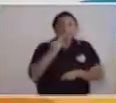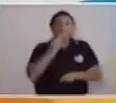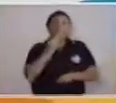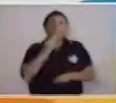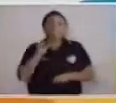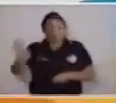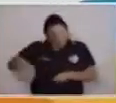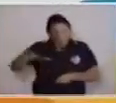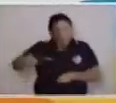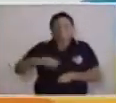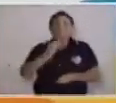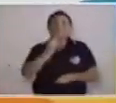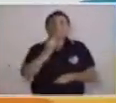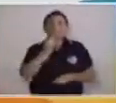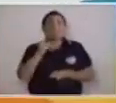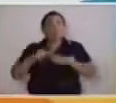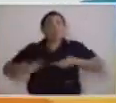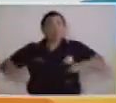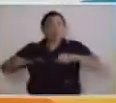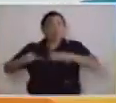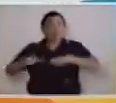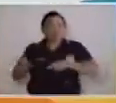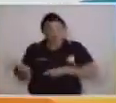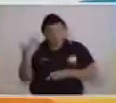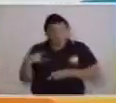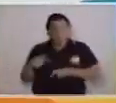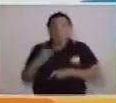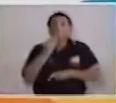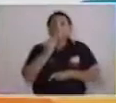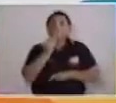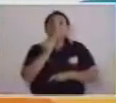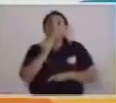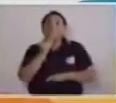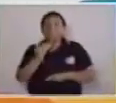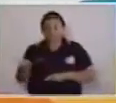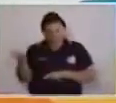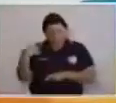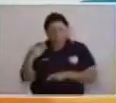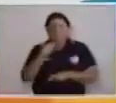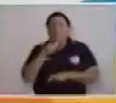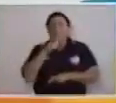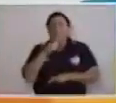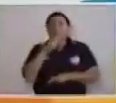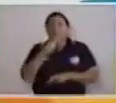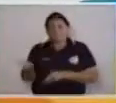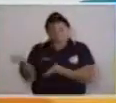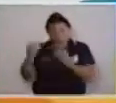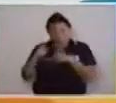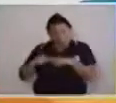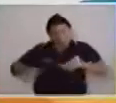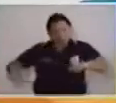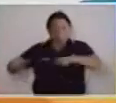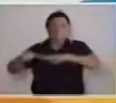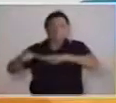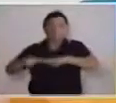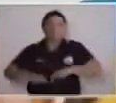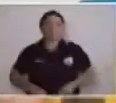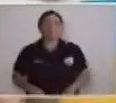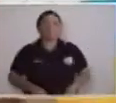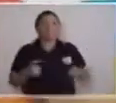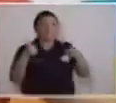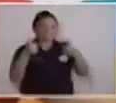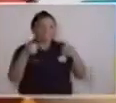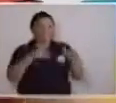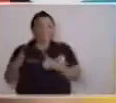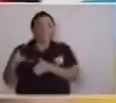Chivita! ¡Sal de ahí de ese lugar! ¡Sal de ahí, Chiva Chivita! ¡Sal de ahí de ese lugar! Muy